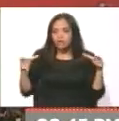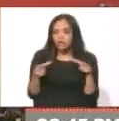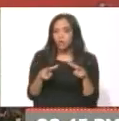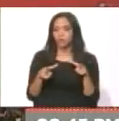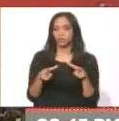ni tantico. joda, pero... Gracias.